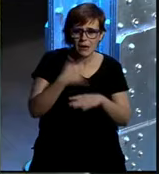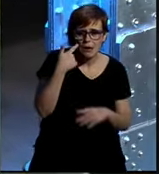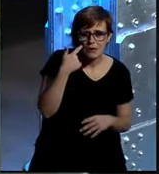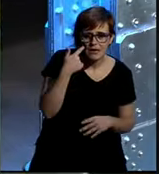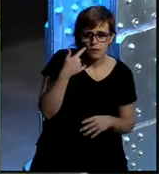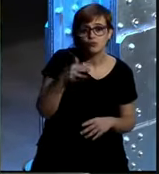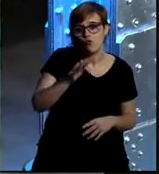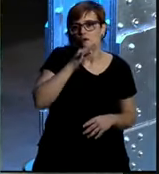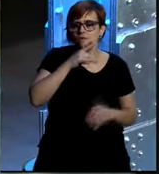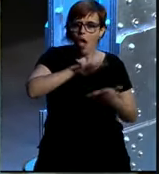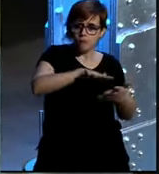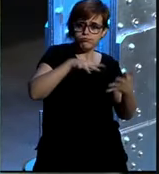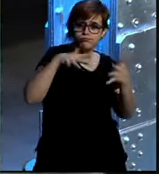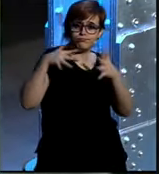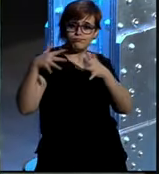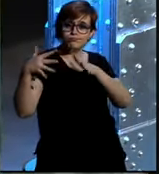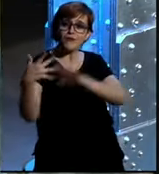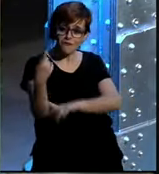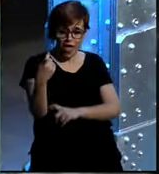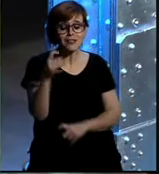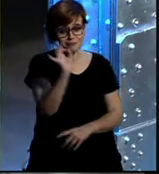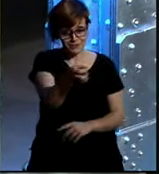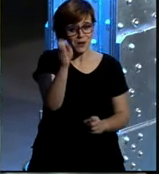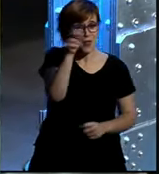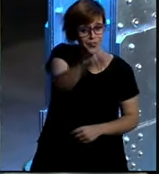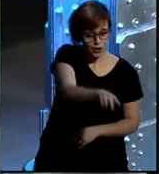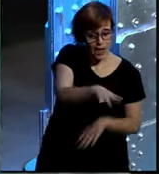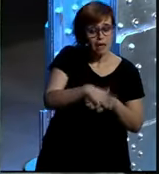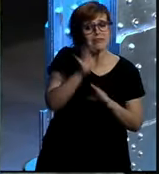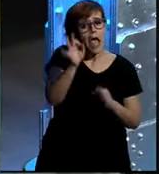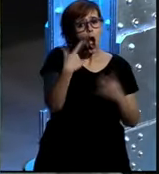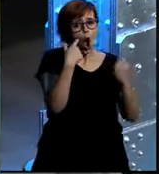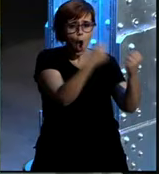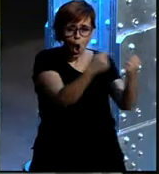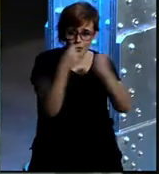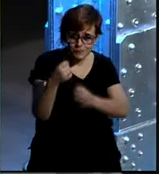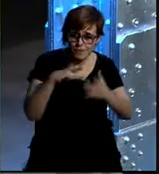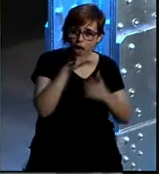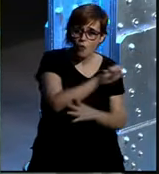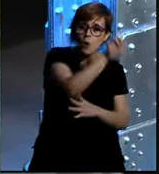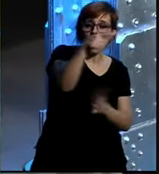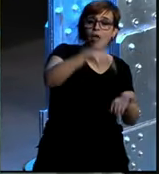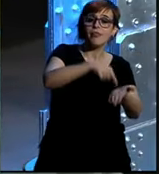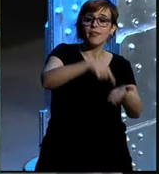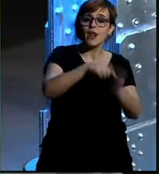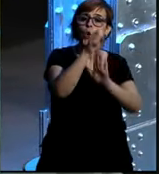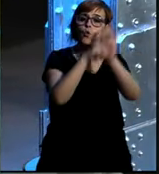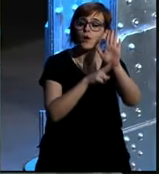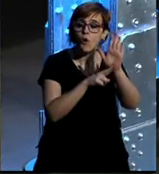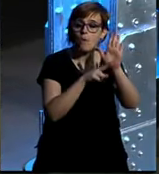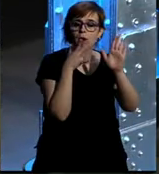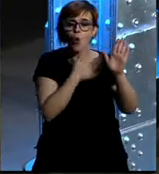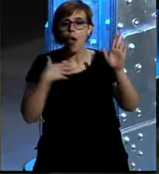queda mucha evolución por delante si tienes razón en los organismos europeos te exigen el currículo y no cualquier formato de currículo